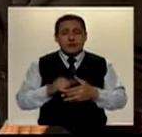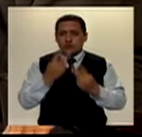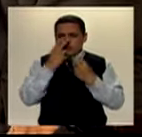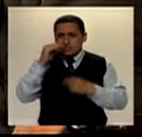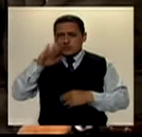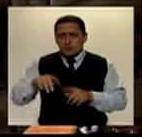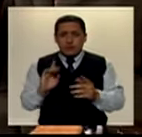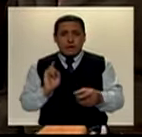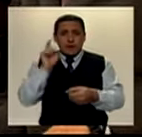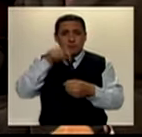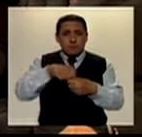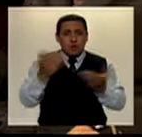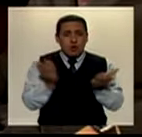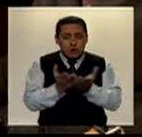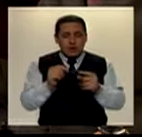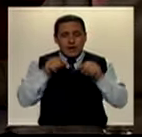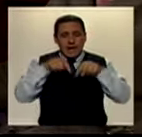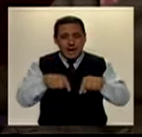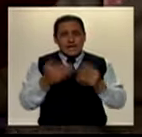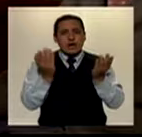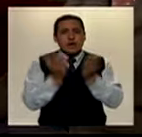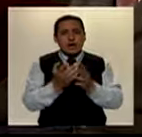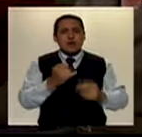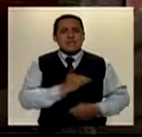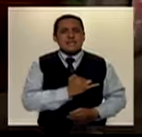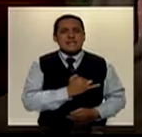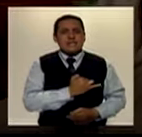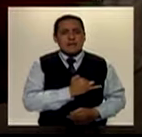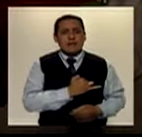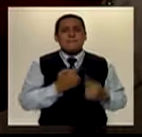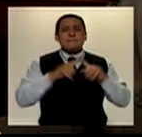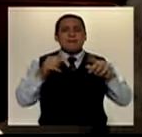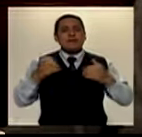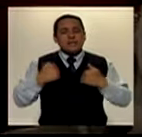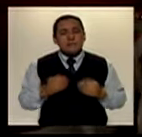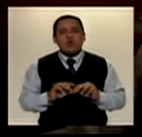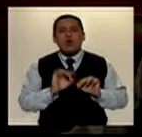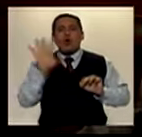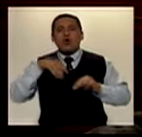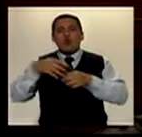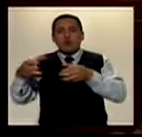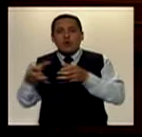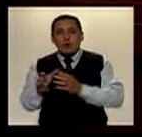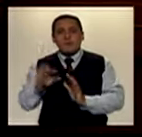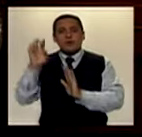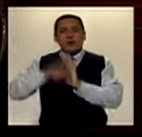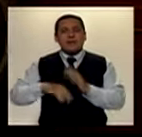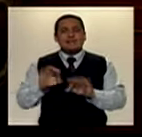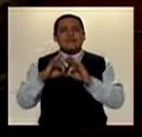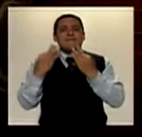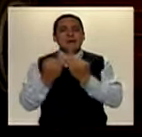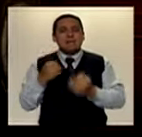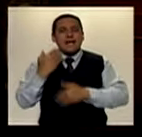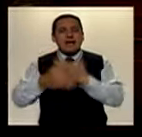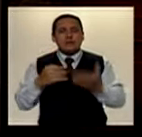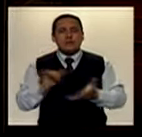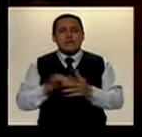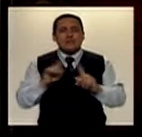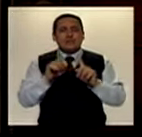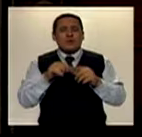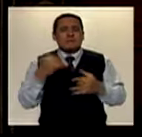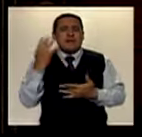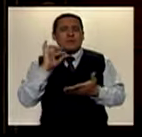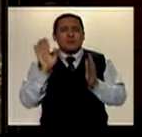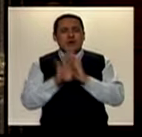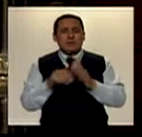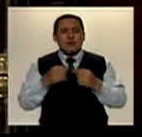llegado a la escuela desde la escuela inicial. Pero nosotros tenemos otro programa que se llama Familias en Acción, donde no esperamos